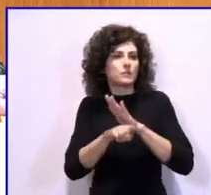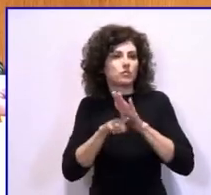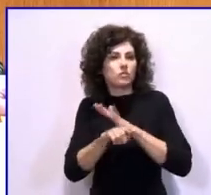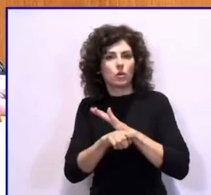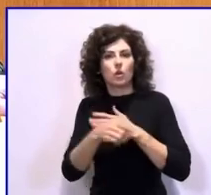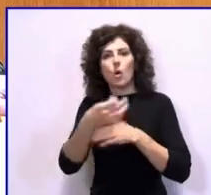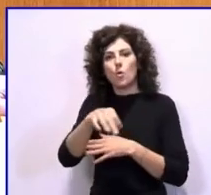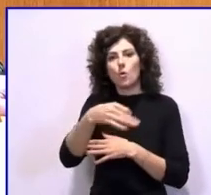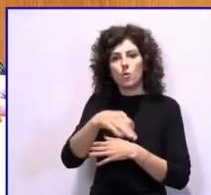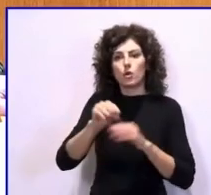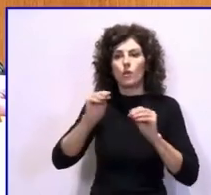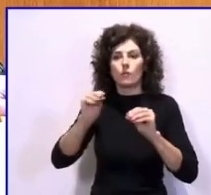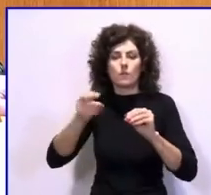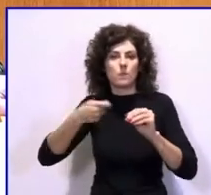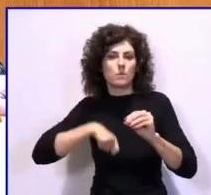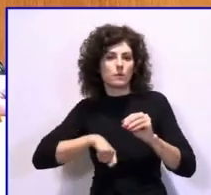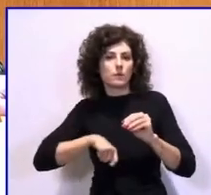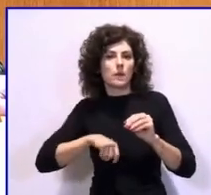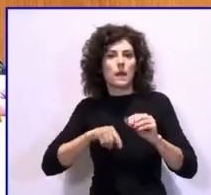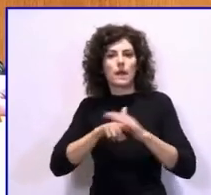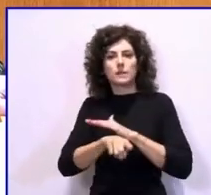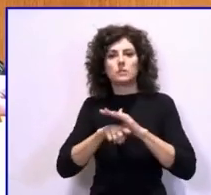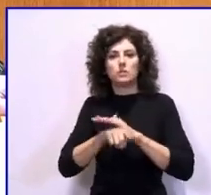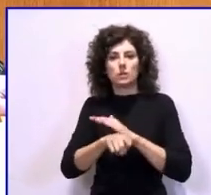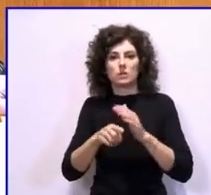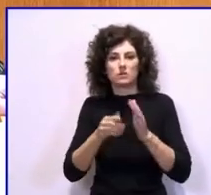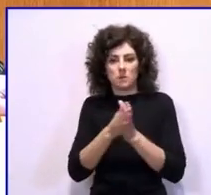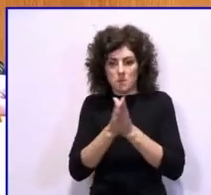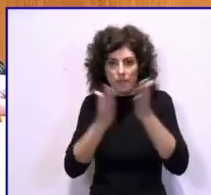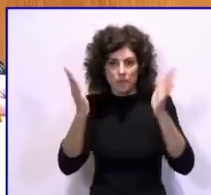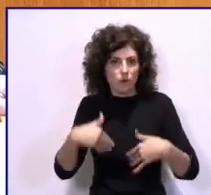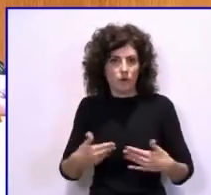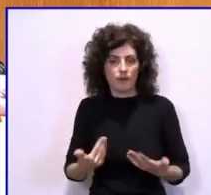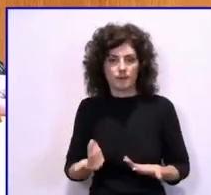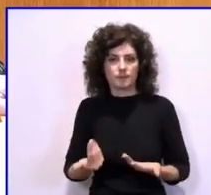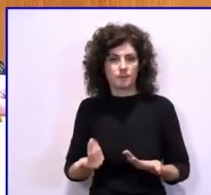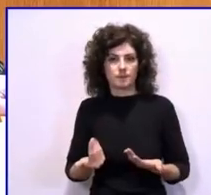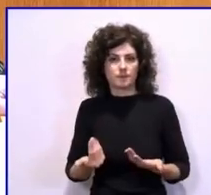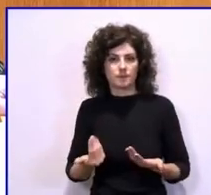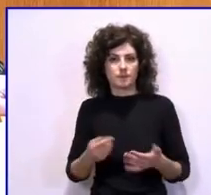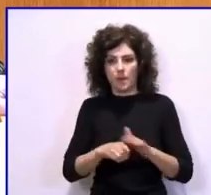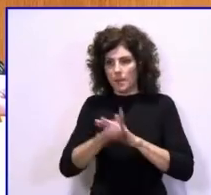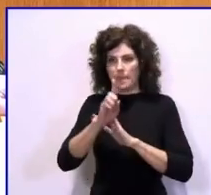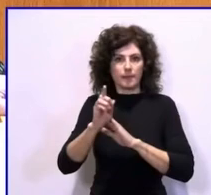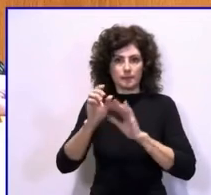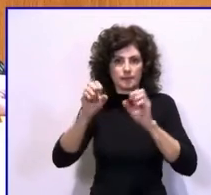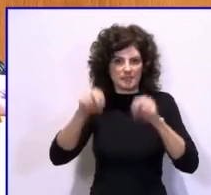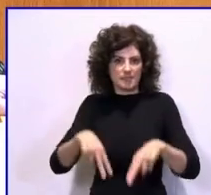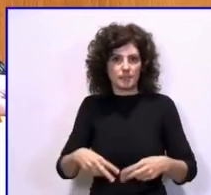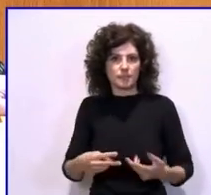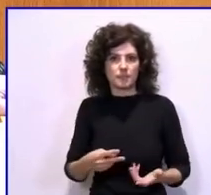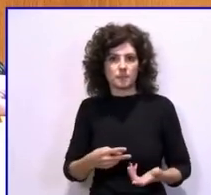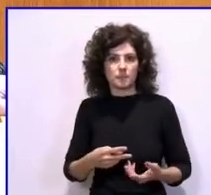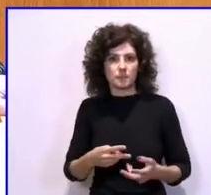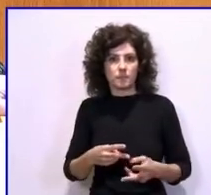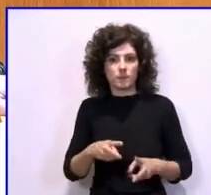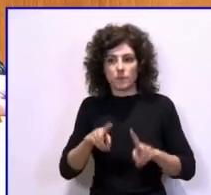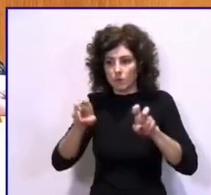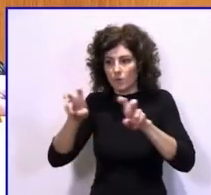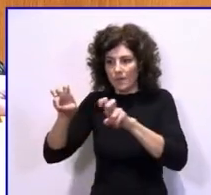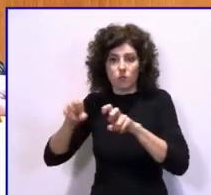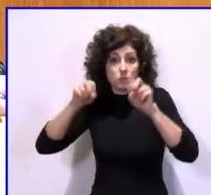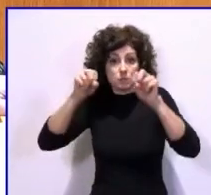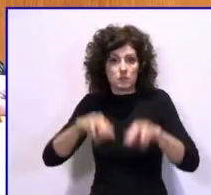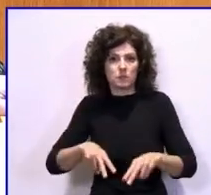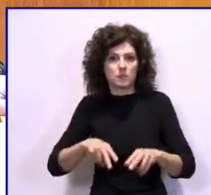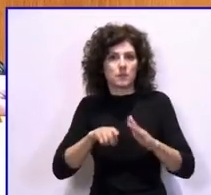la formación profesional, gestionar sin ambición, gestionar sin avances, gestionar sin innovación, gestionar,